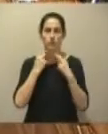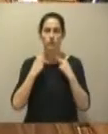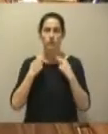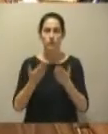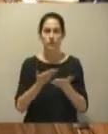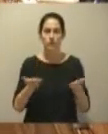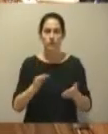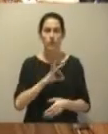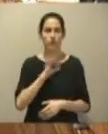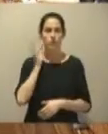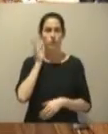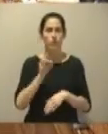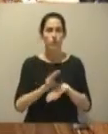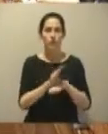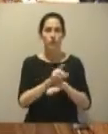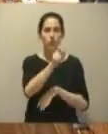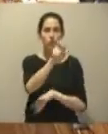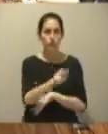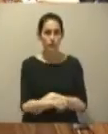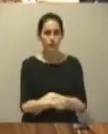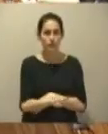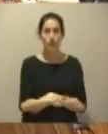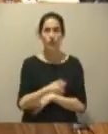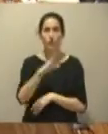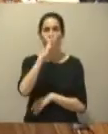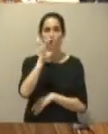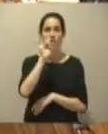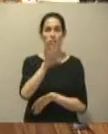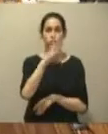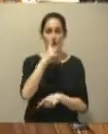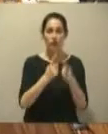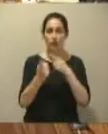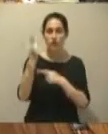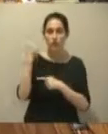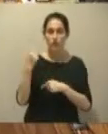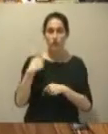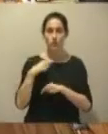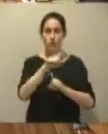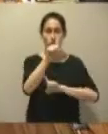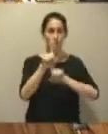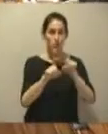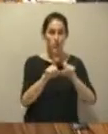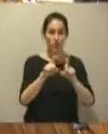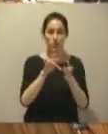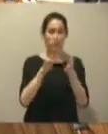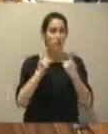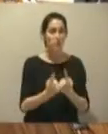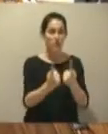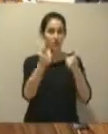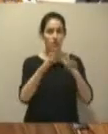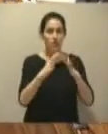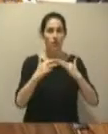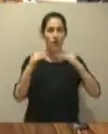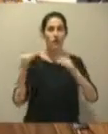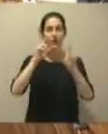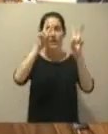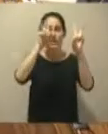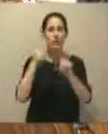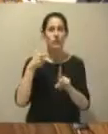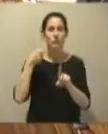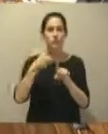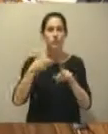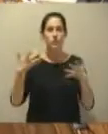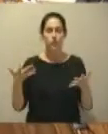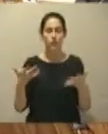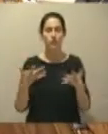Señora consejera, el 14 de febrero del año pasado le interpelaba por primera vez en esta cámara en relación con la